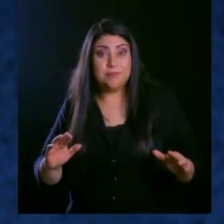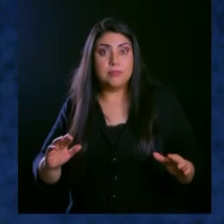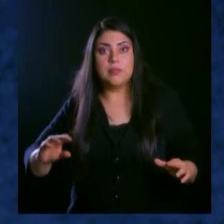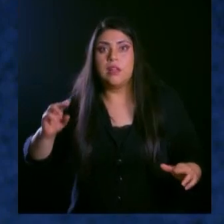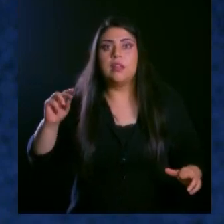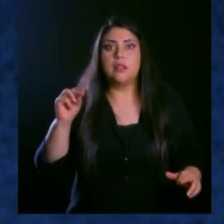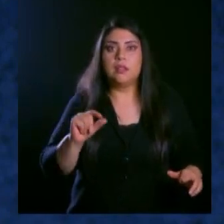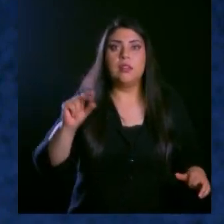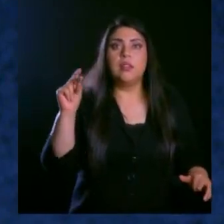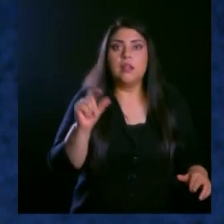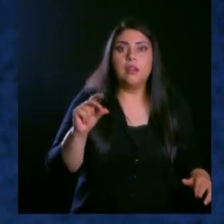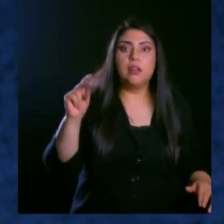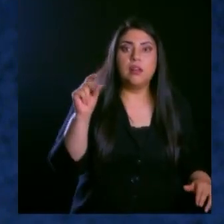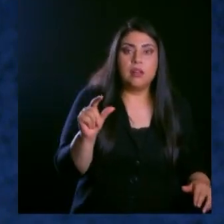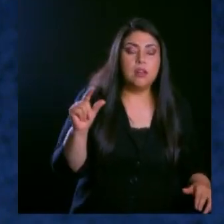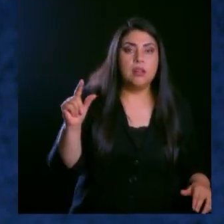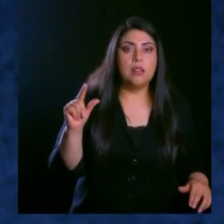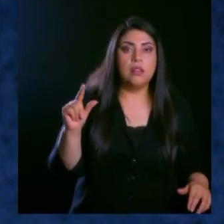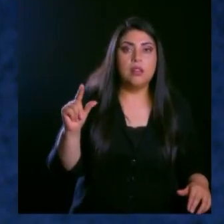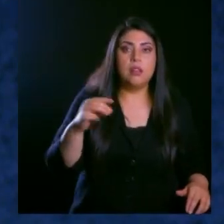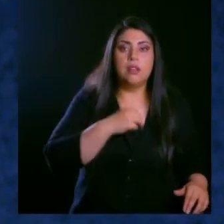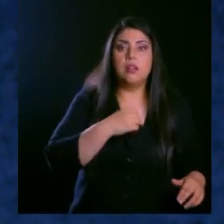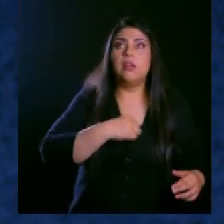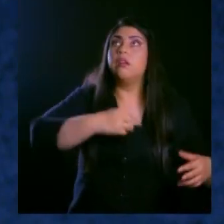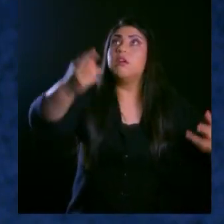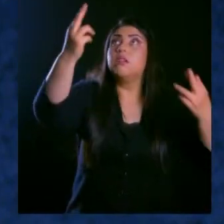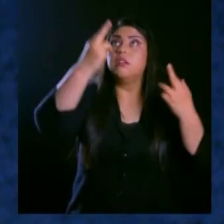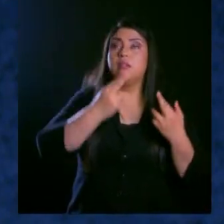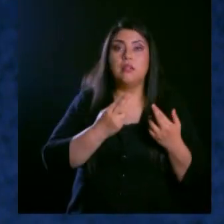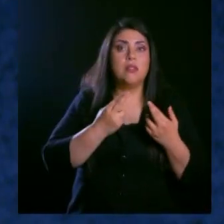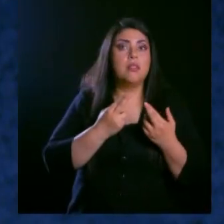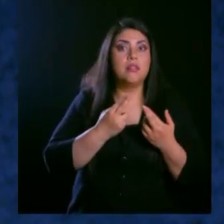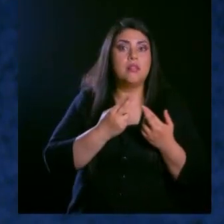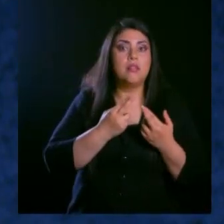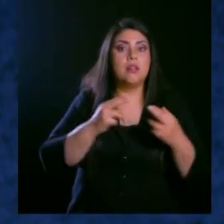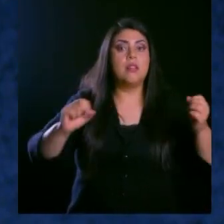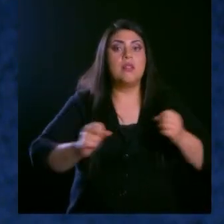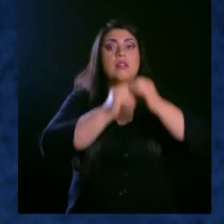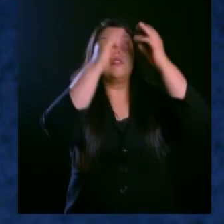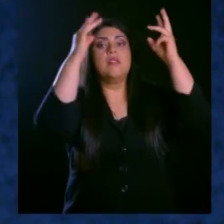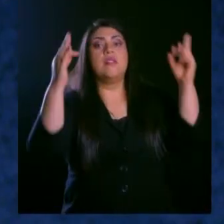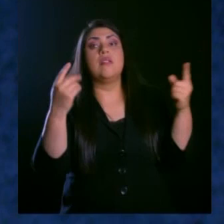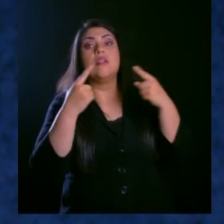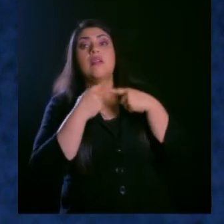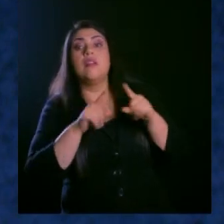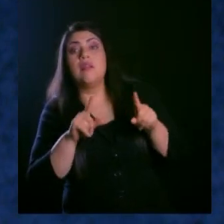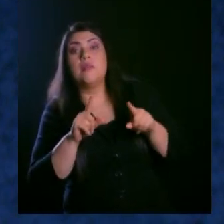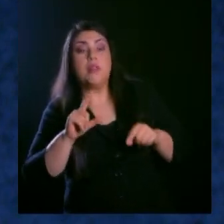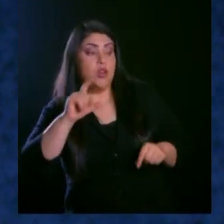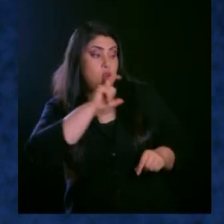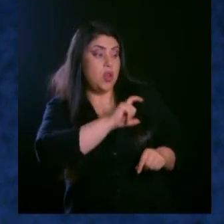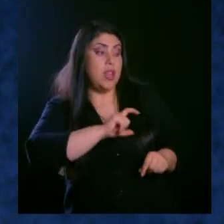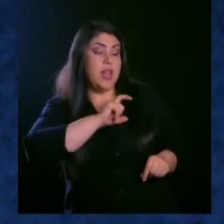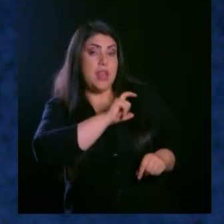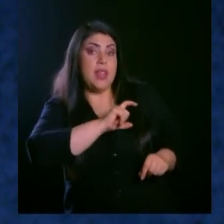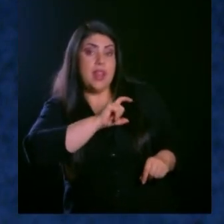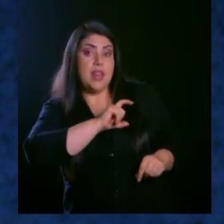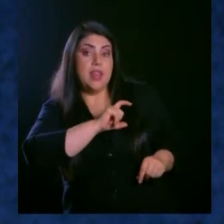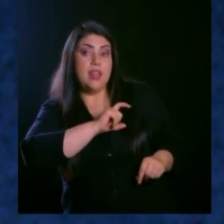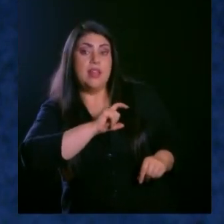queremos que ese don ya esté frutificando, pero la velocidad de los dones no es la misma velocidad de los frutos.